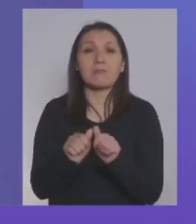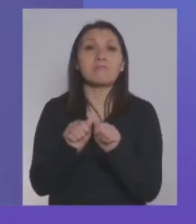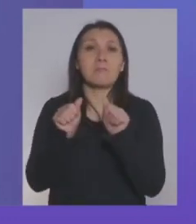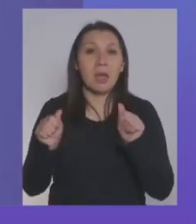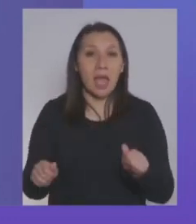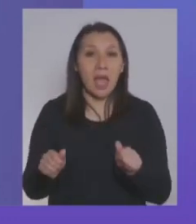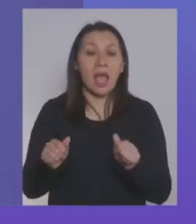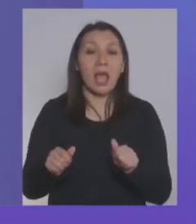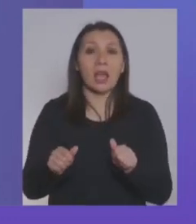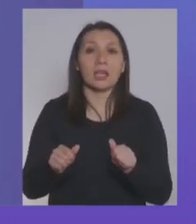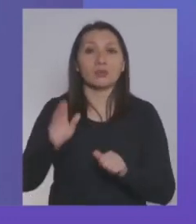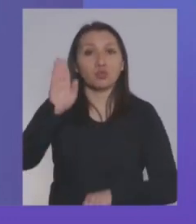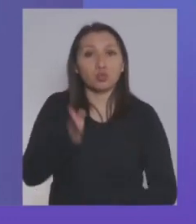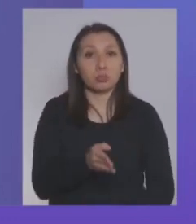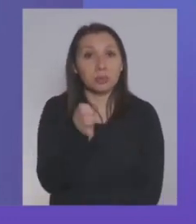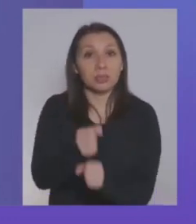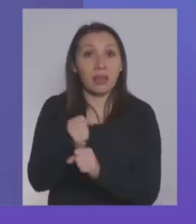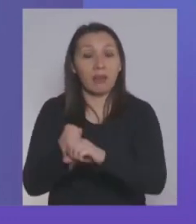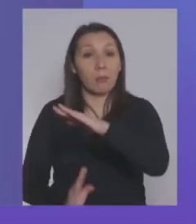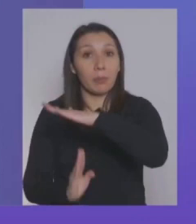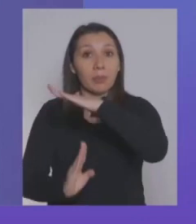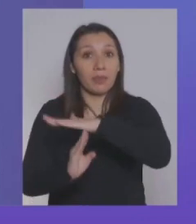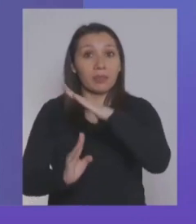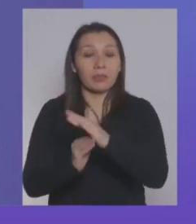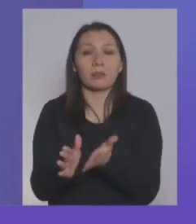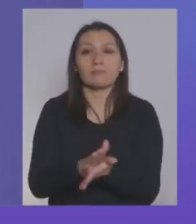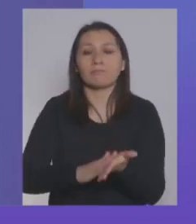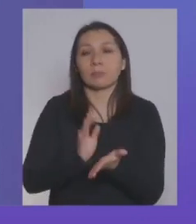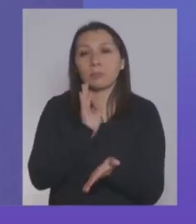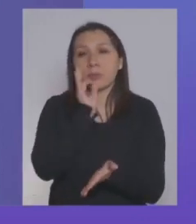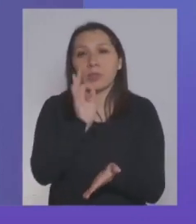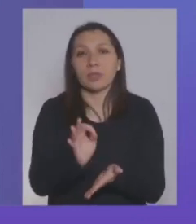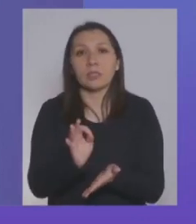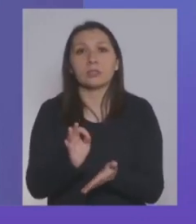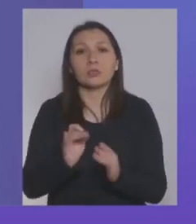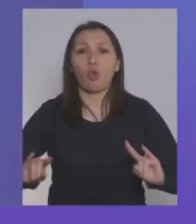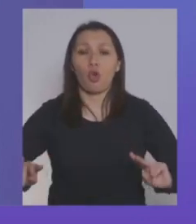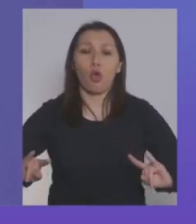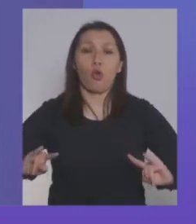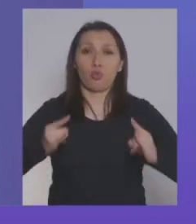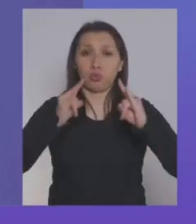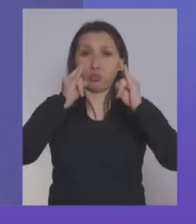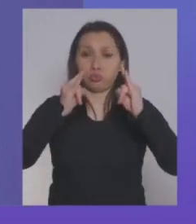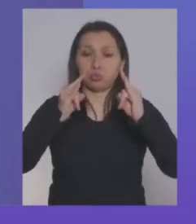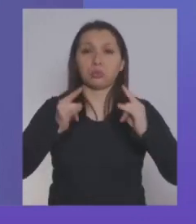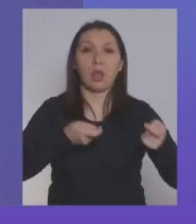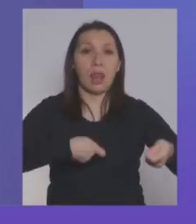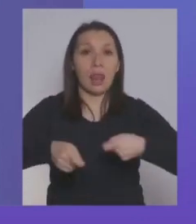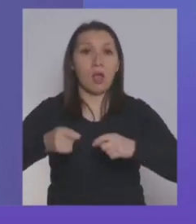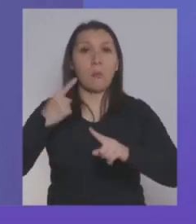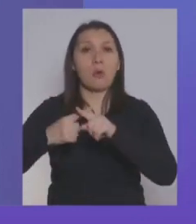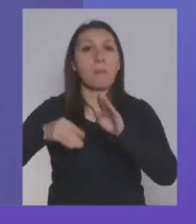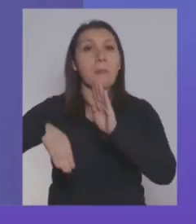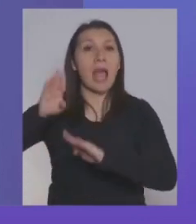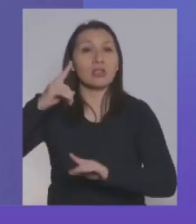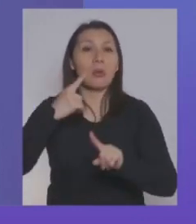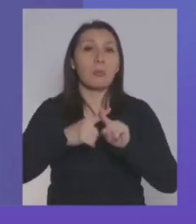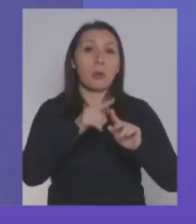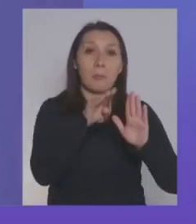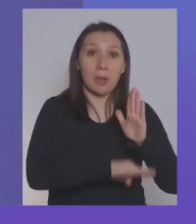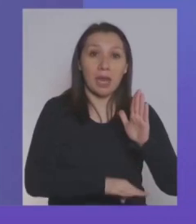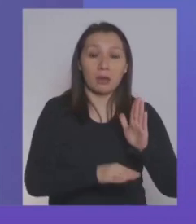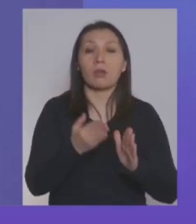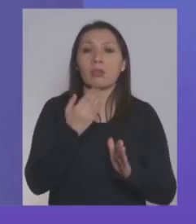cantidad de suspensión, pues bien, claramente estamos hablando de la construcción, el comercio al por mayor y al por menor,